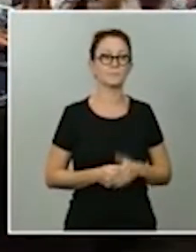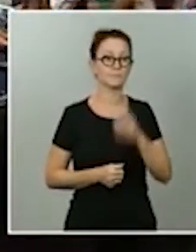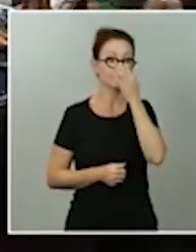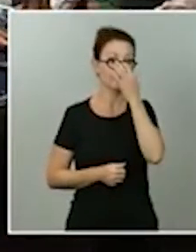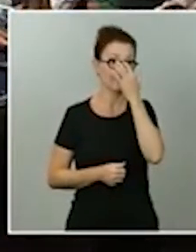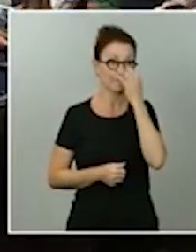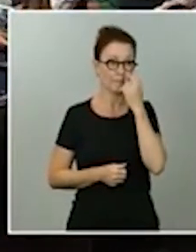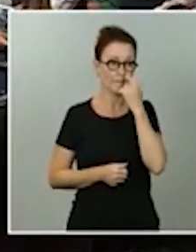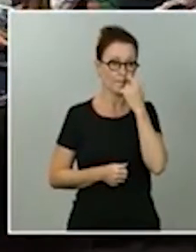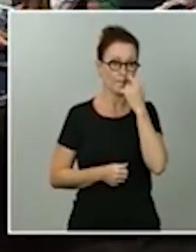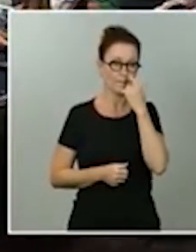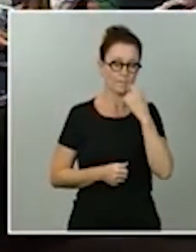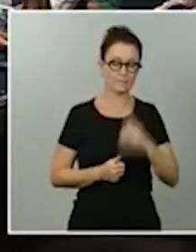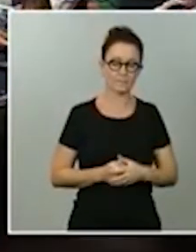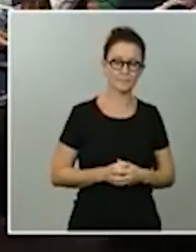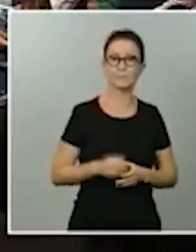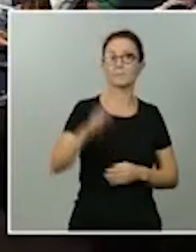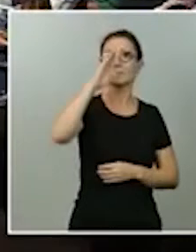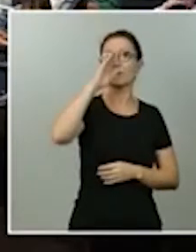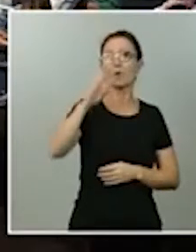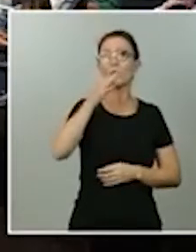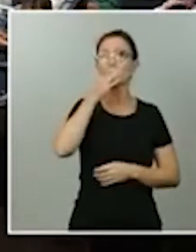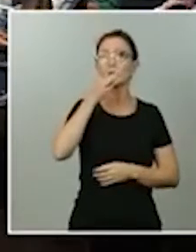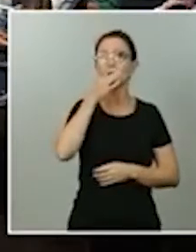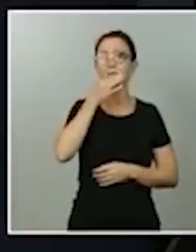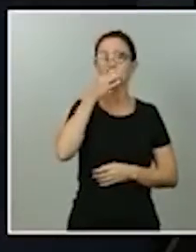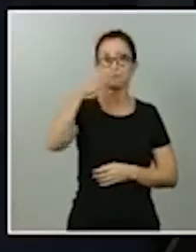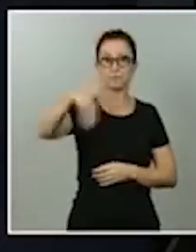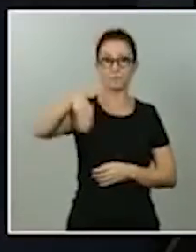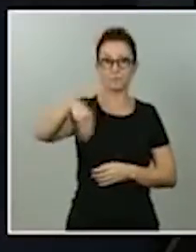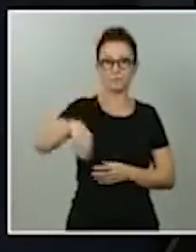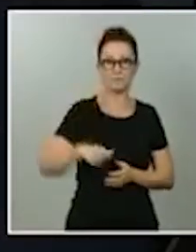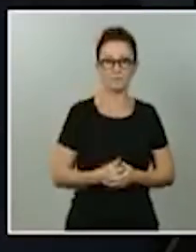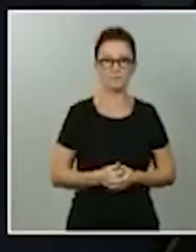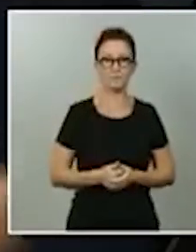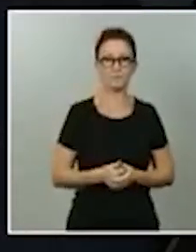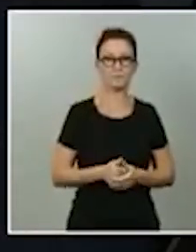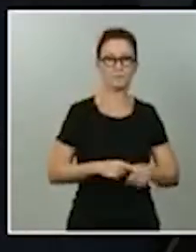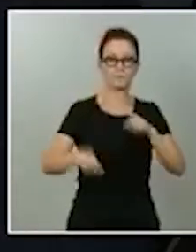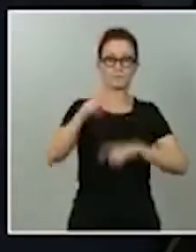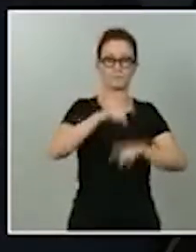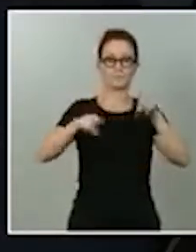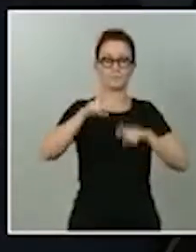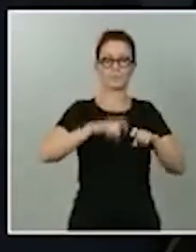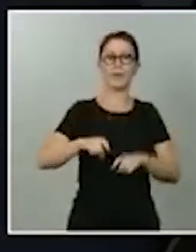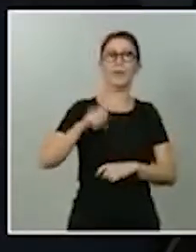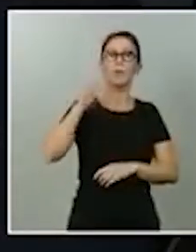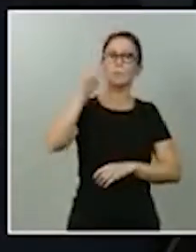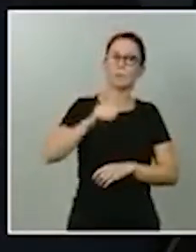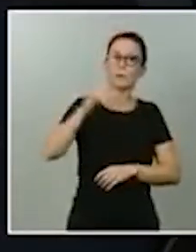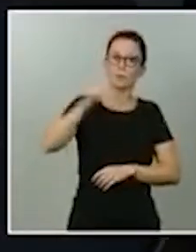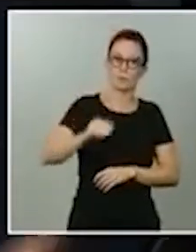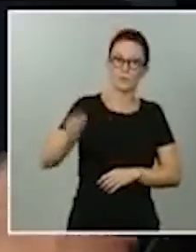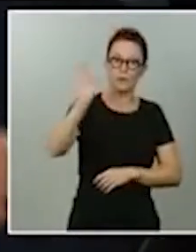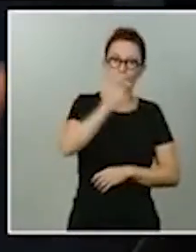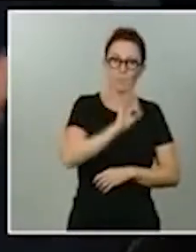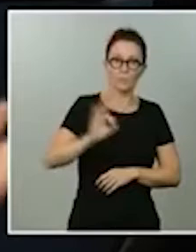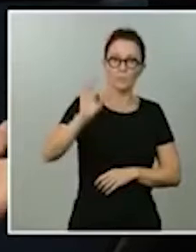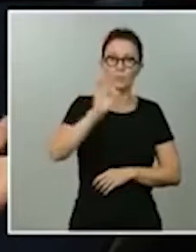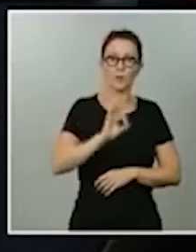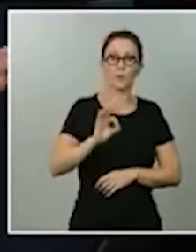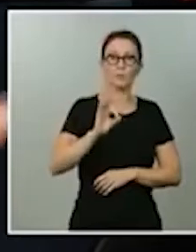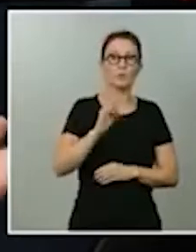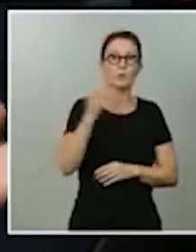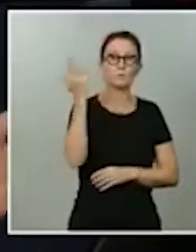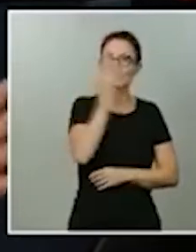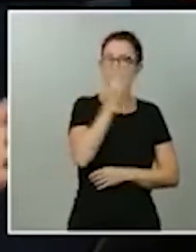Hola buenas tardes presidente volviendo a la pregunta sobre Podemos sobre las noticias sobre su supuesta financiación irregular usted